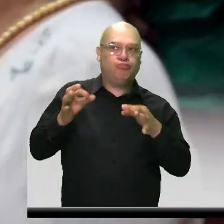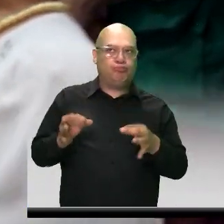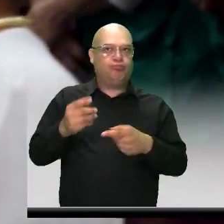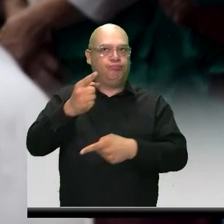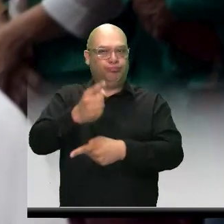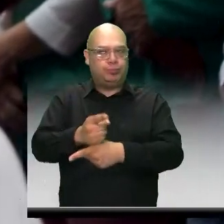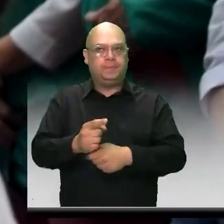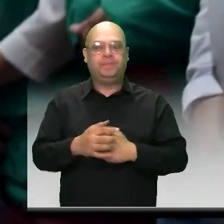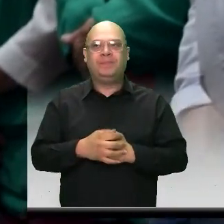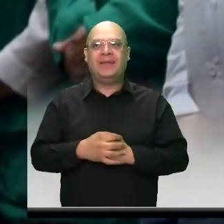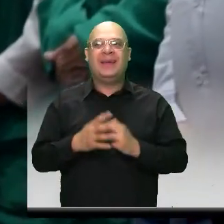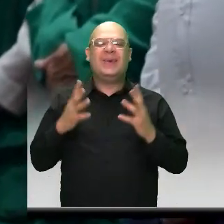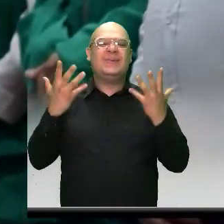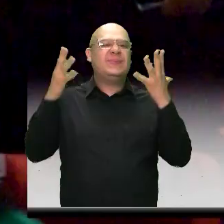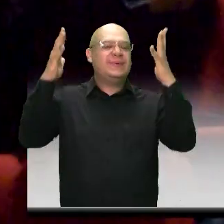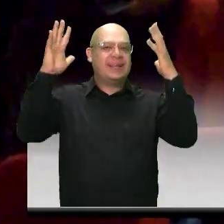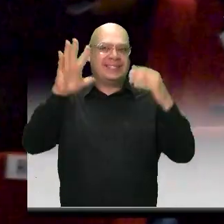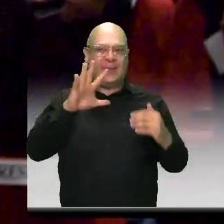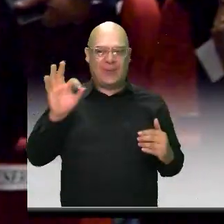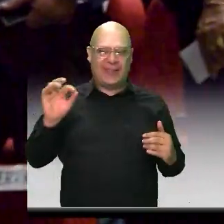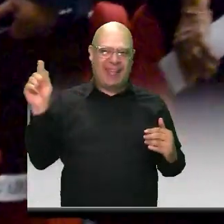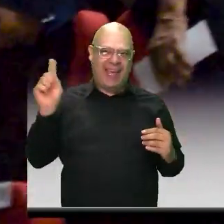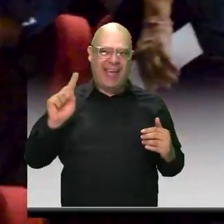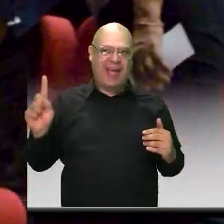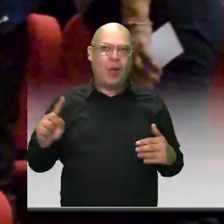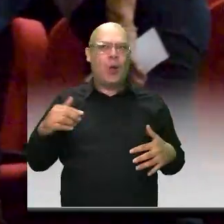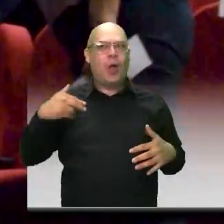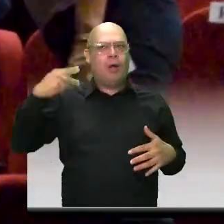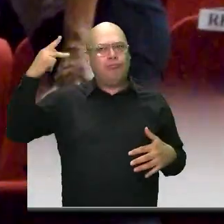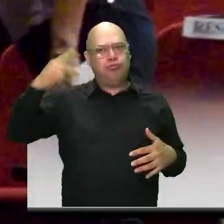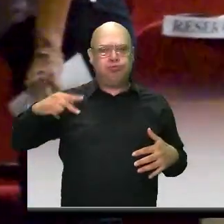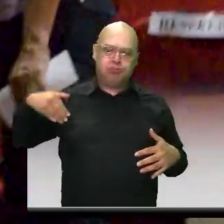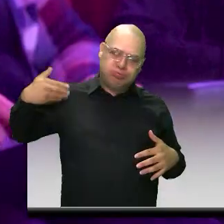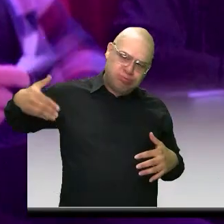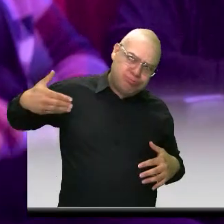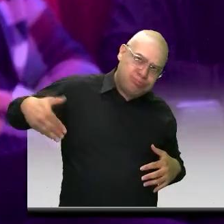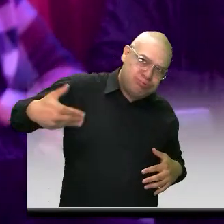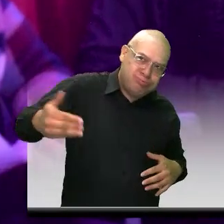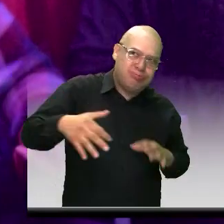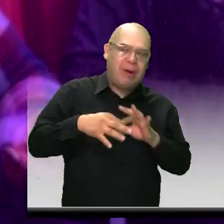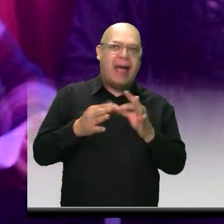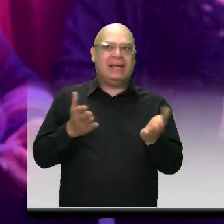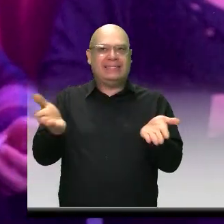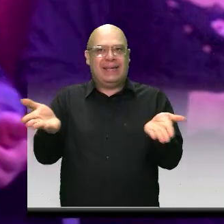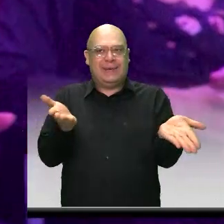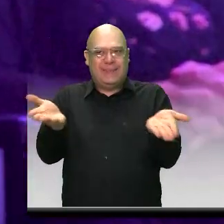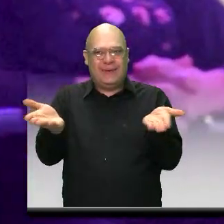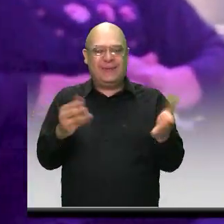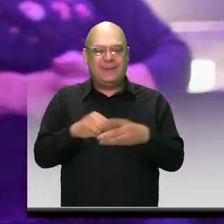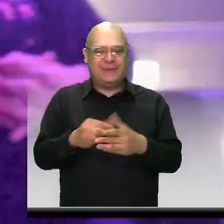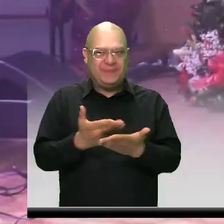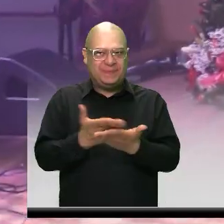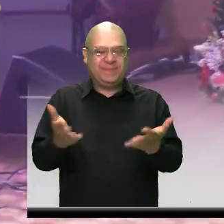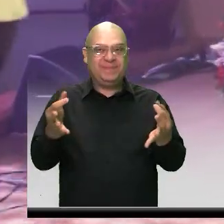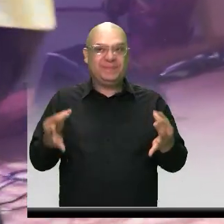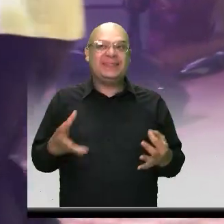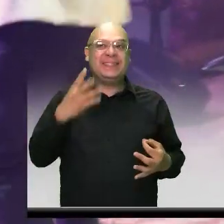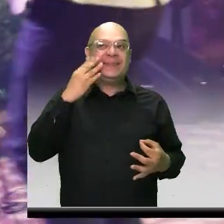Celebramos 50 años de escribir una historia de trabajo en equipo y vocación de servicio. Así lo vivimos.